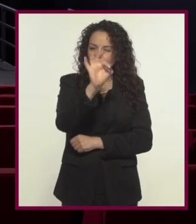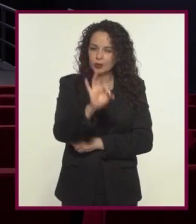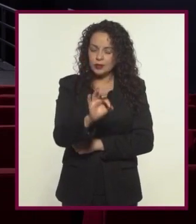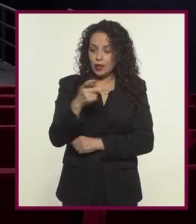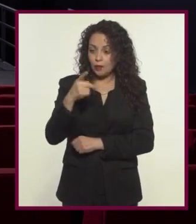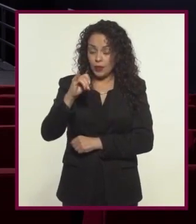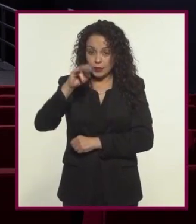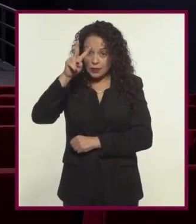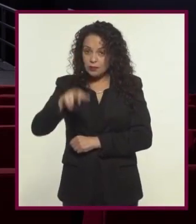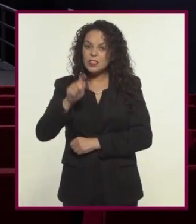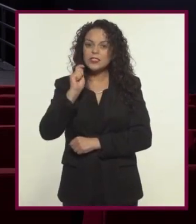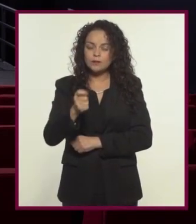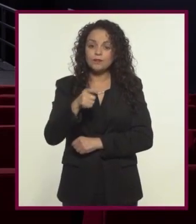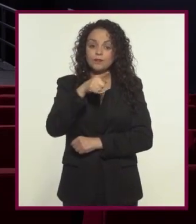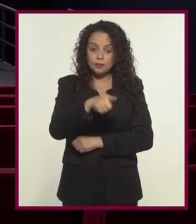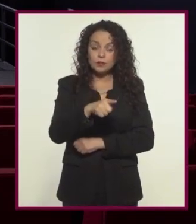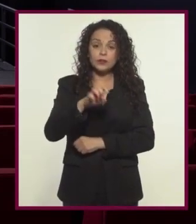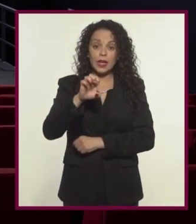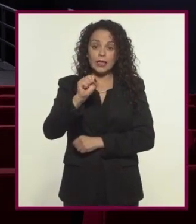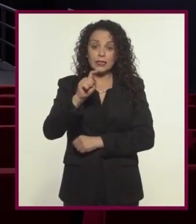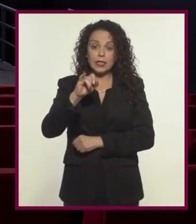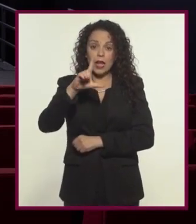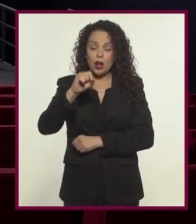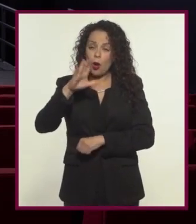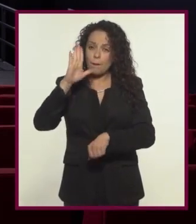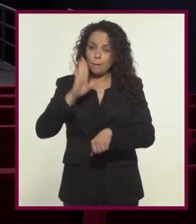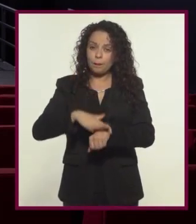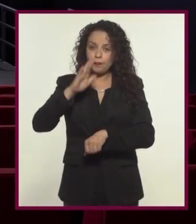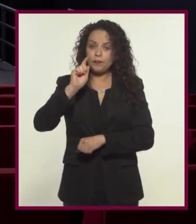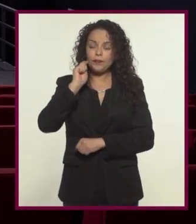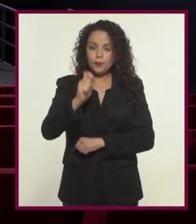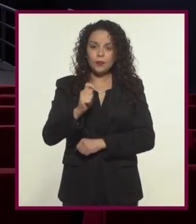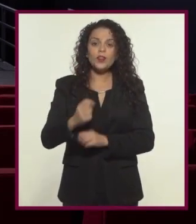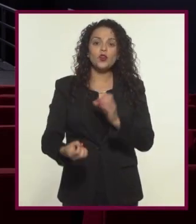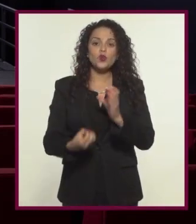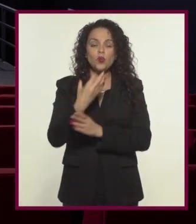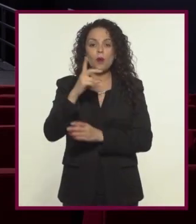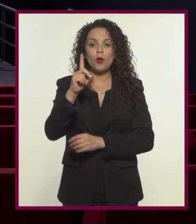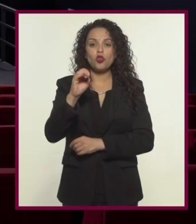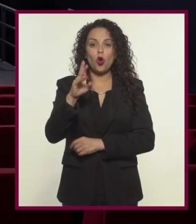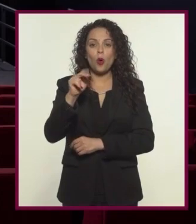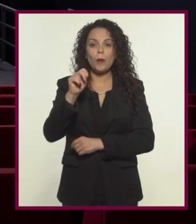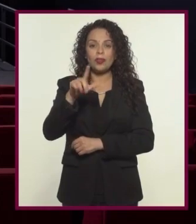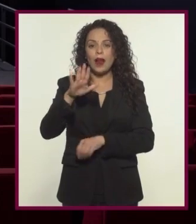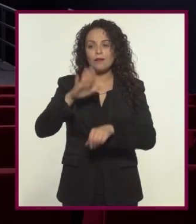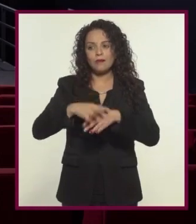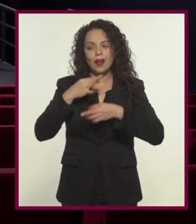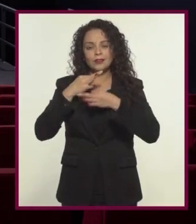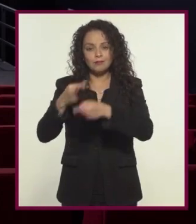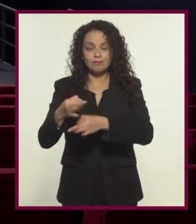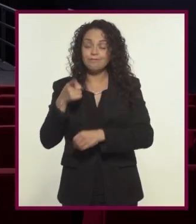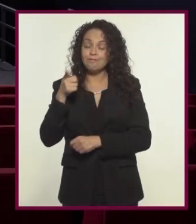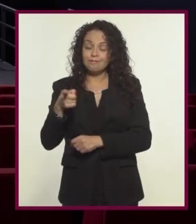lo que es cierto es que se ha convertido en uno de los estilos más influyentes del nuevo documental